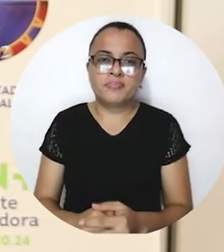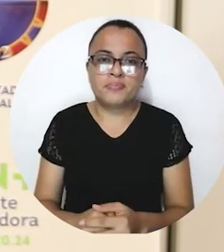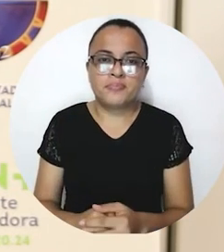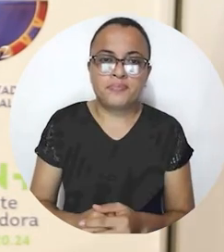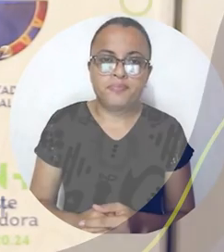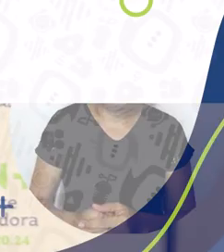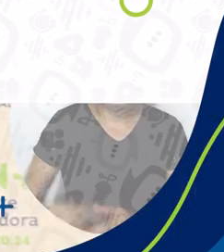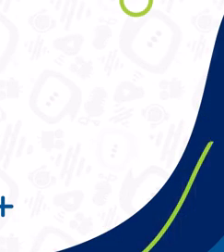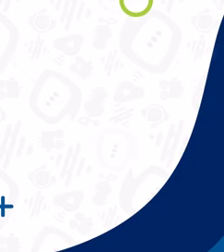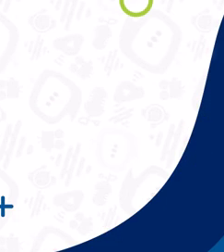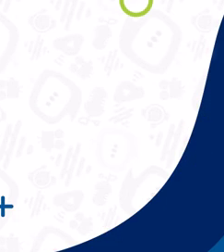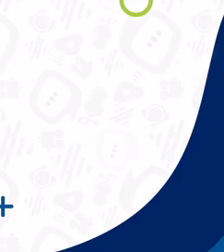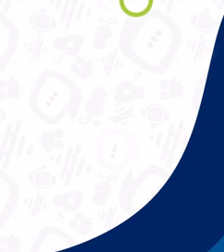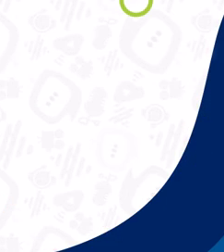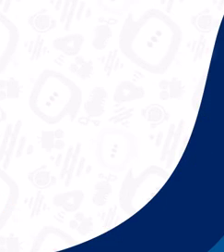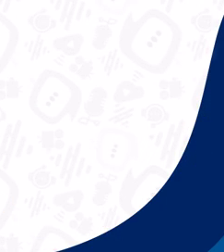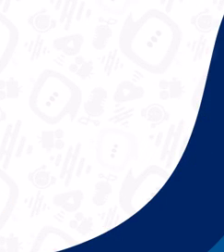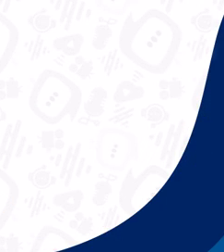laborales.